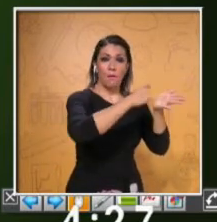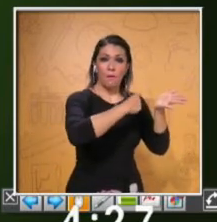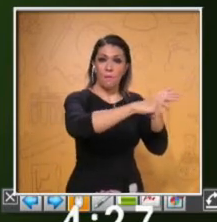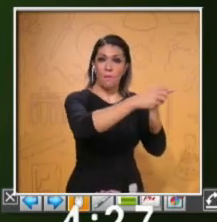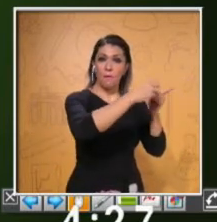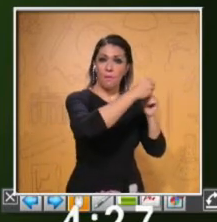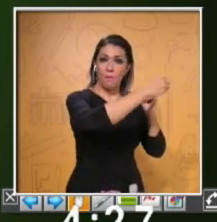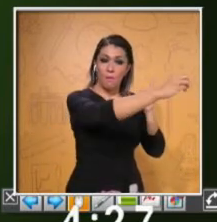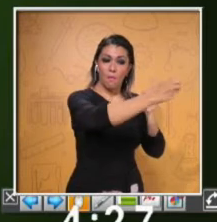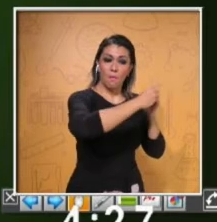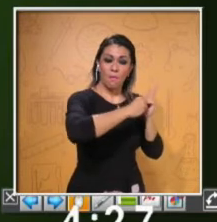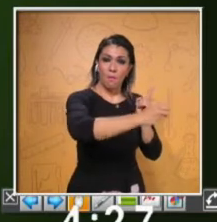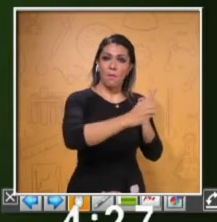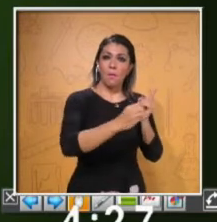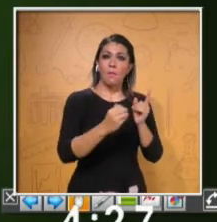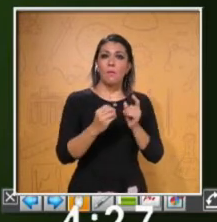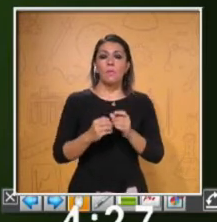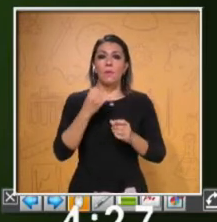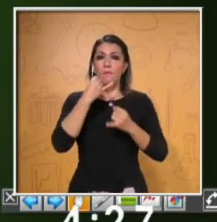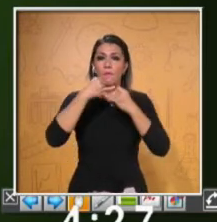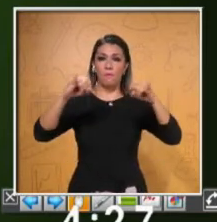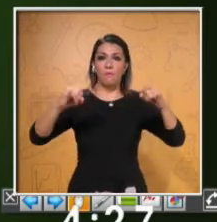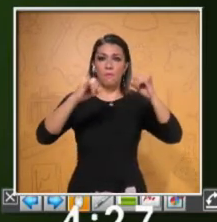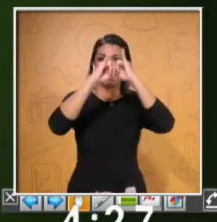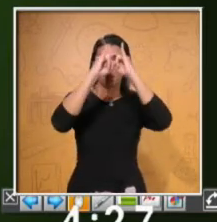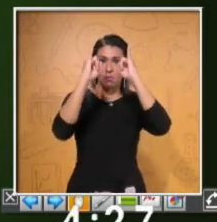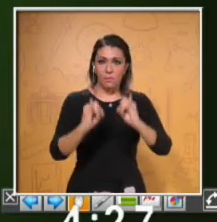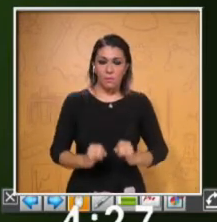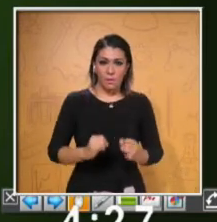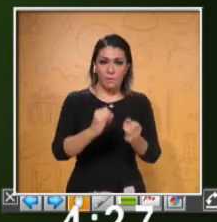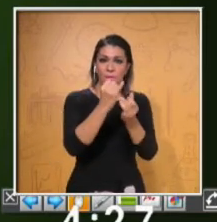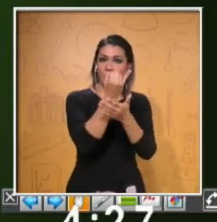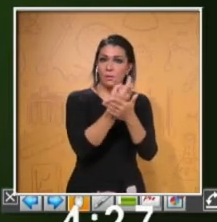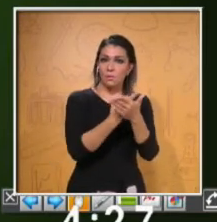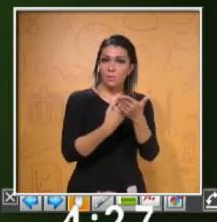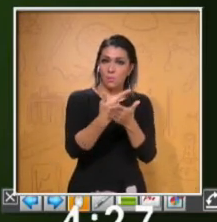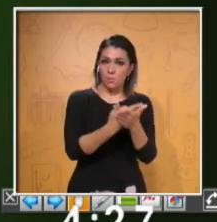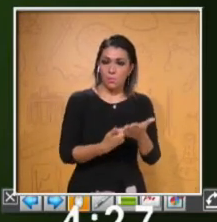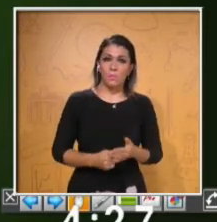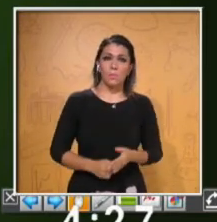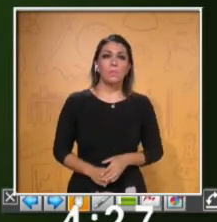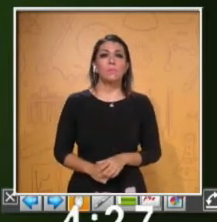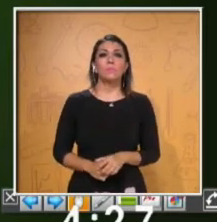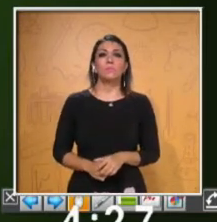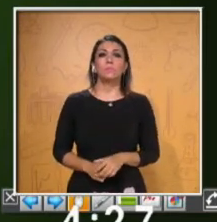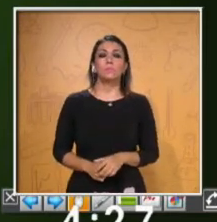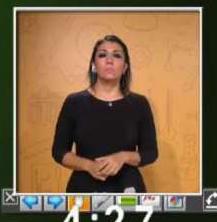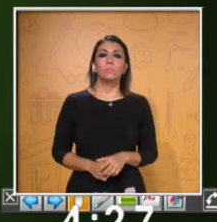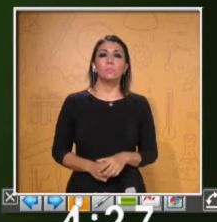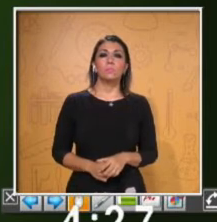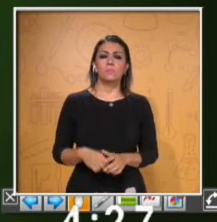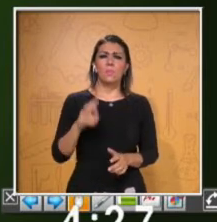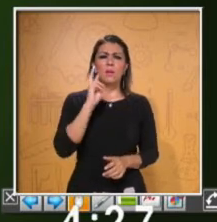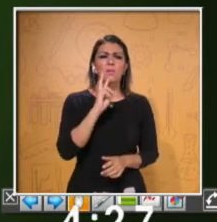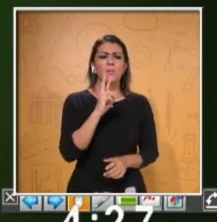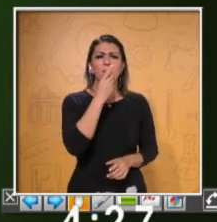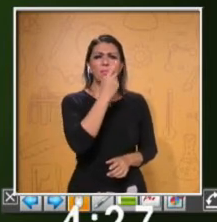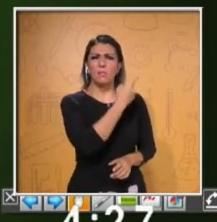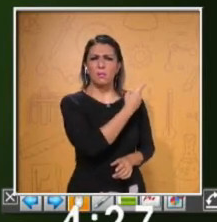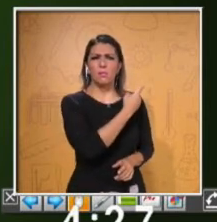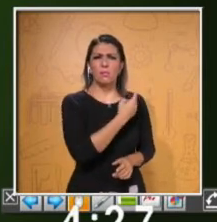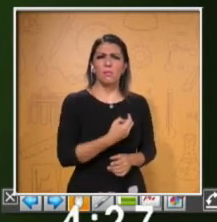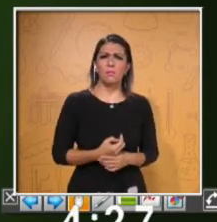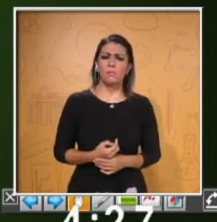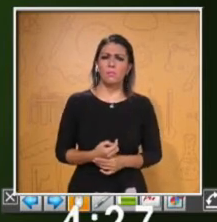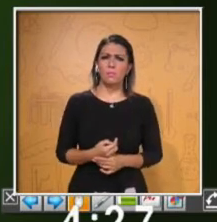visual o gráfica. As you can see here, como puedes ver aquí, this chart shows...